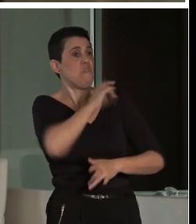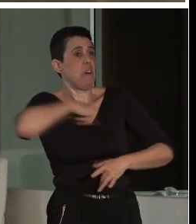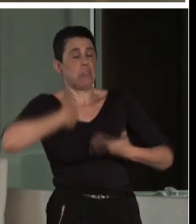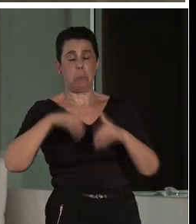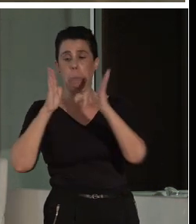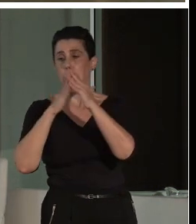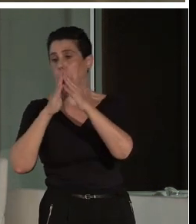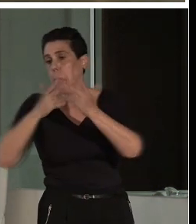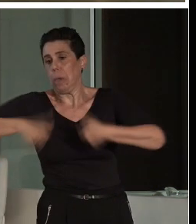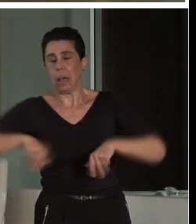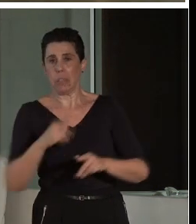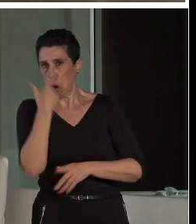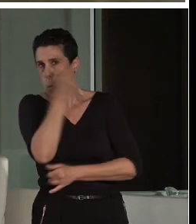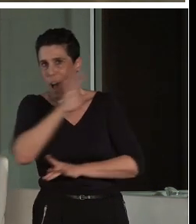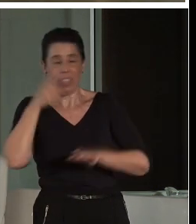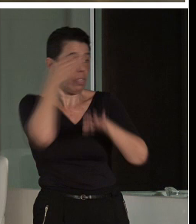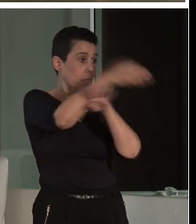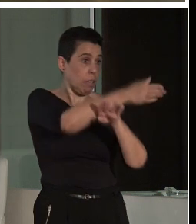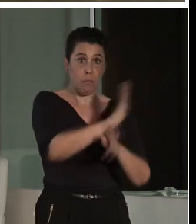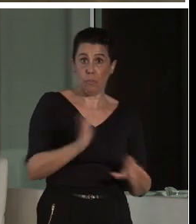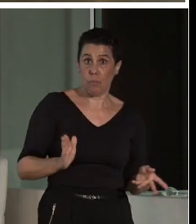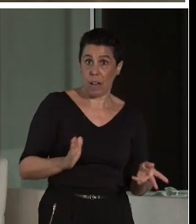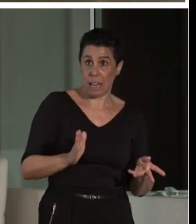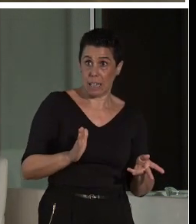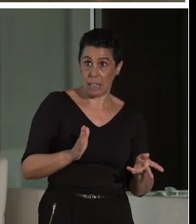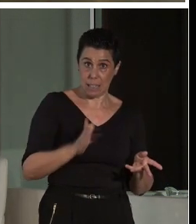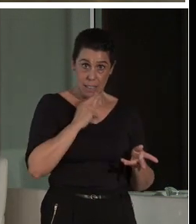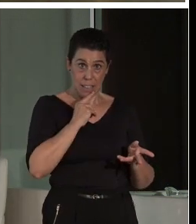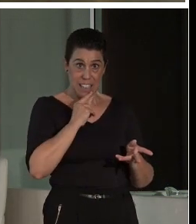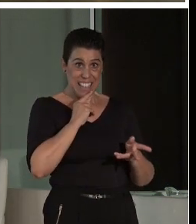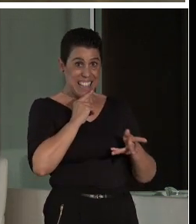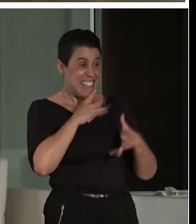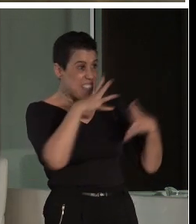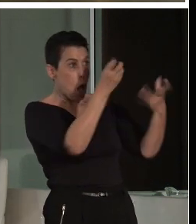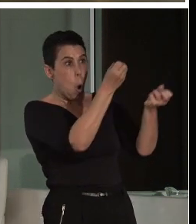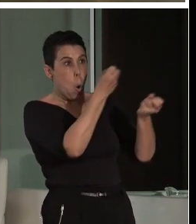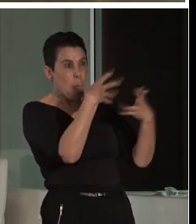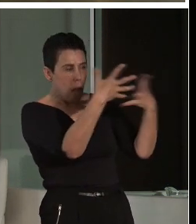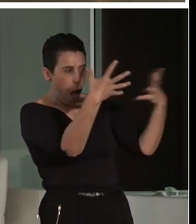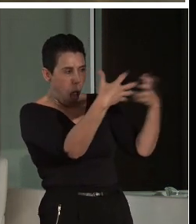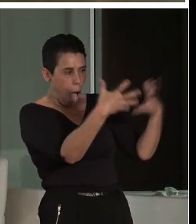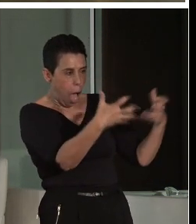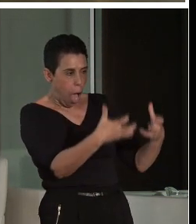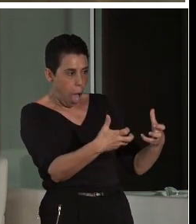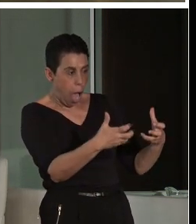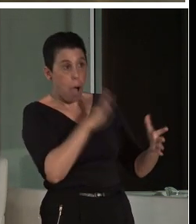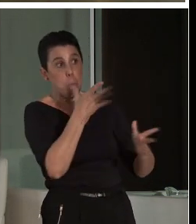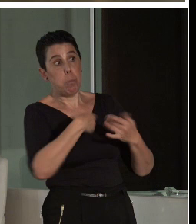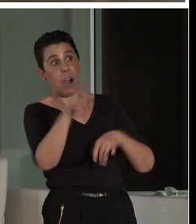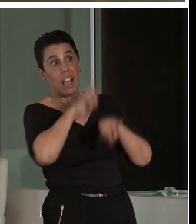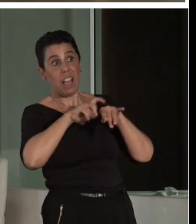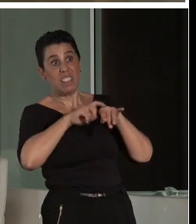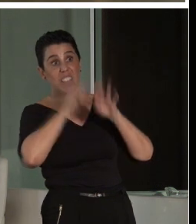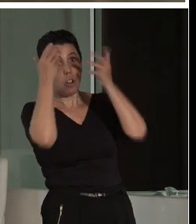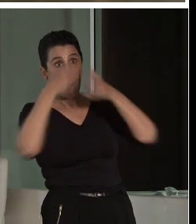Porque para leérmelo en mi casa no vengo aquí. Que no me lo cuentes en más de cinco ideas. Porque los psicólogos cognitivos dicen que cualquier persona